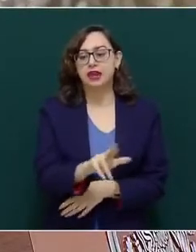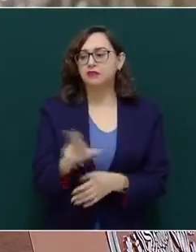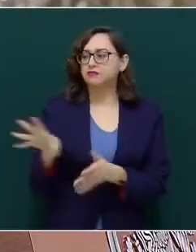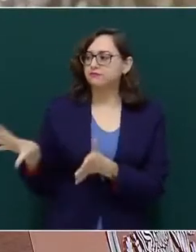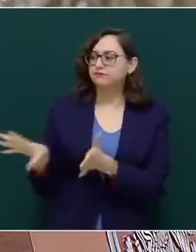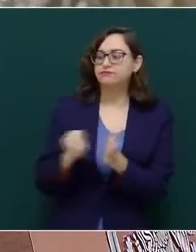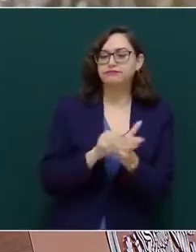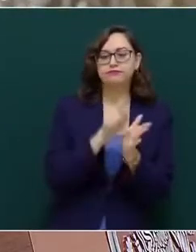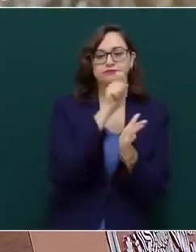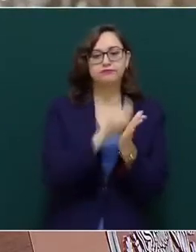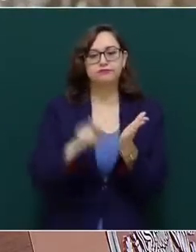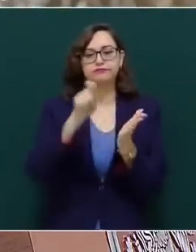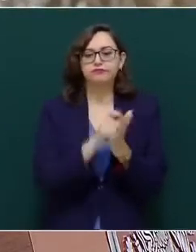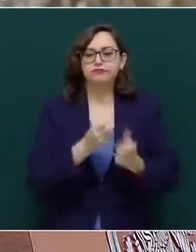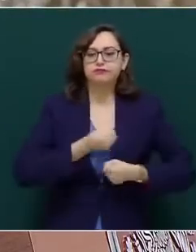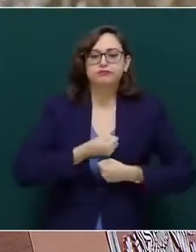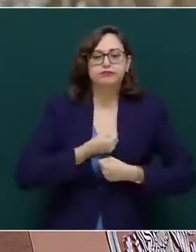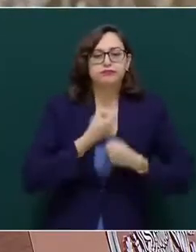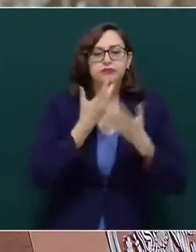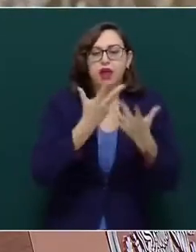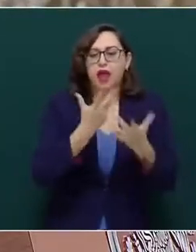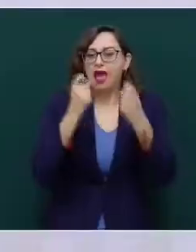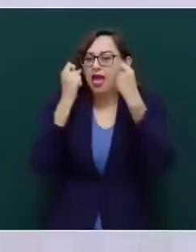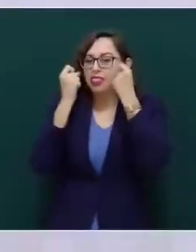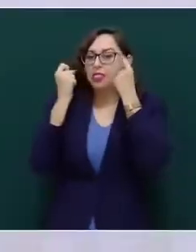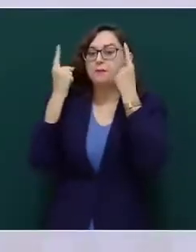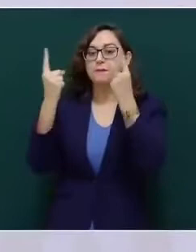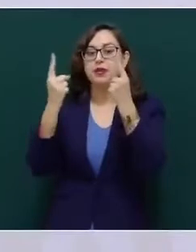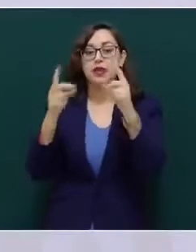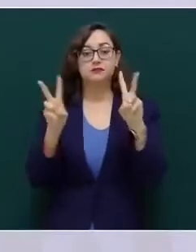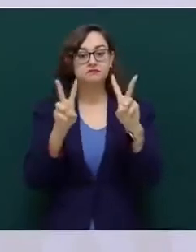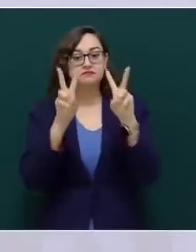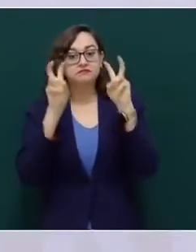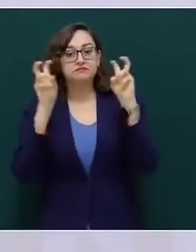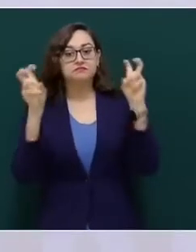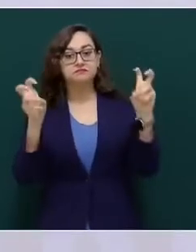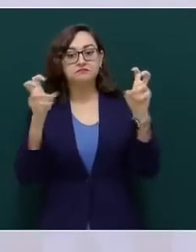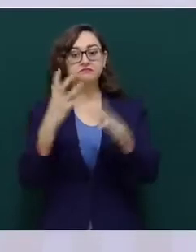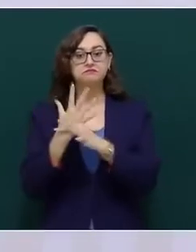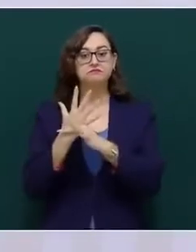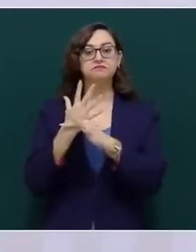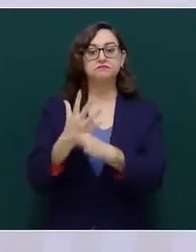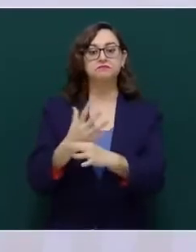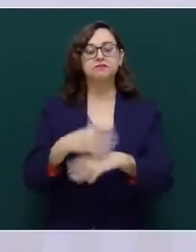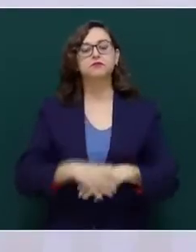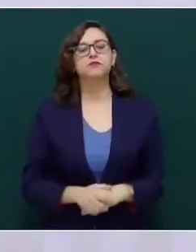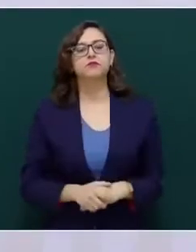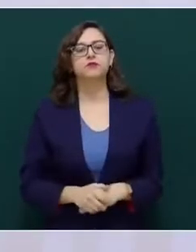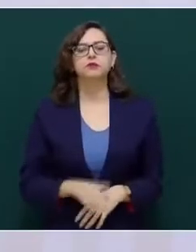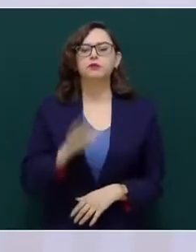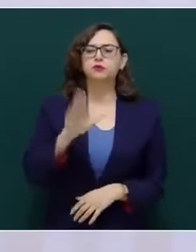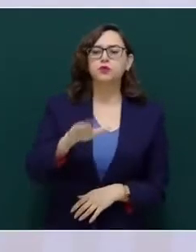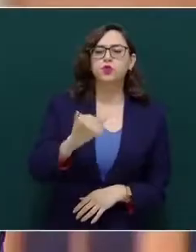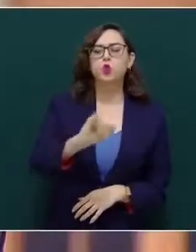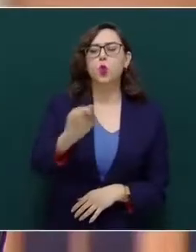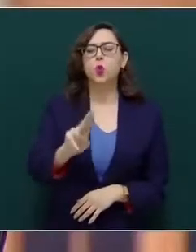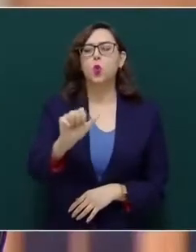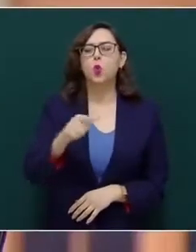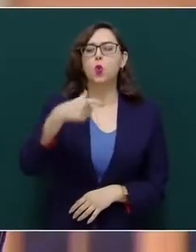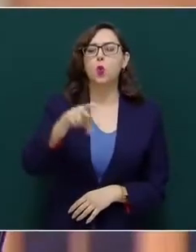intensidad y vocación. Dice el verso, señor don Joaquín Mosquera,